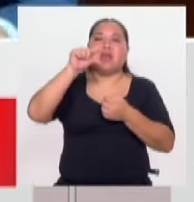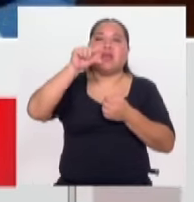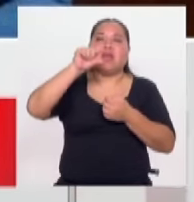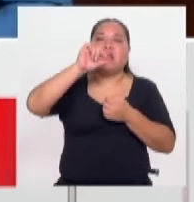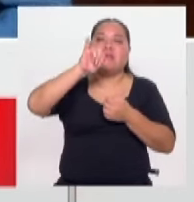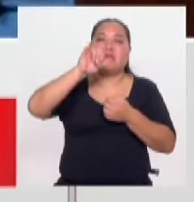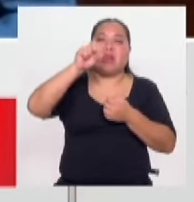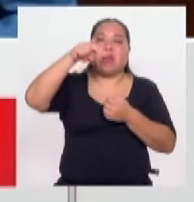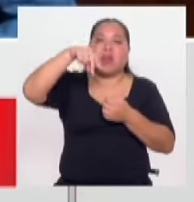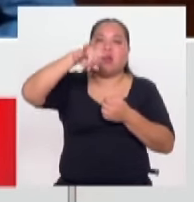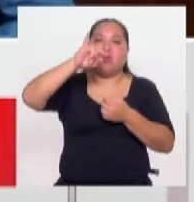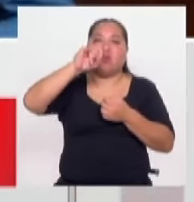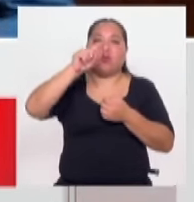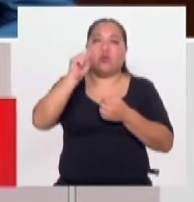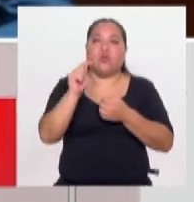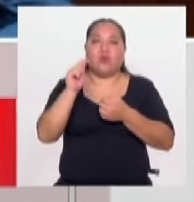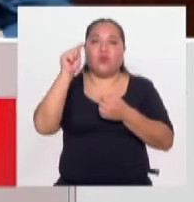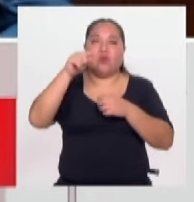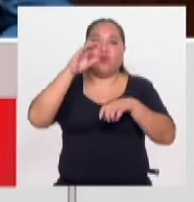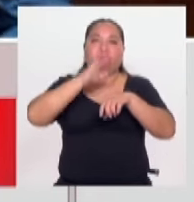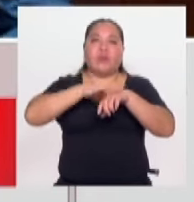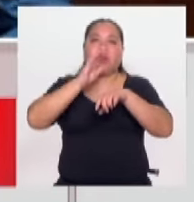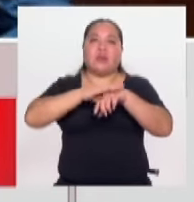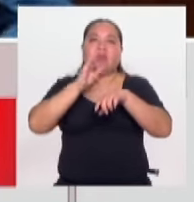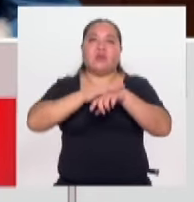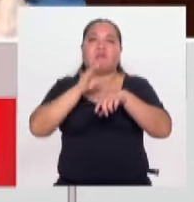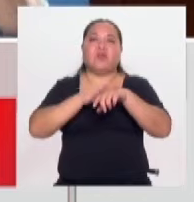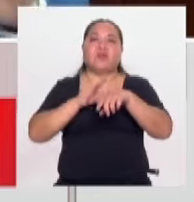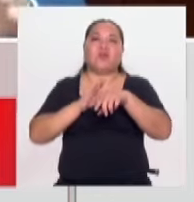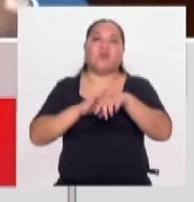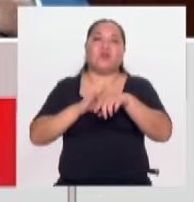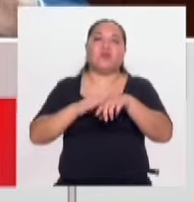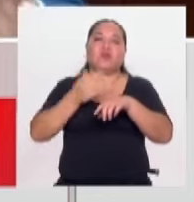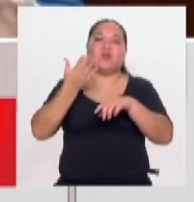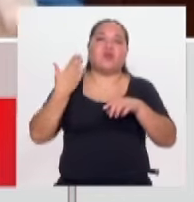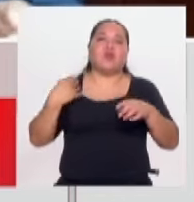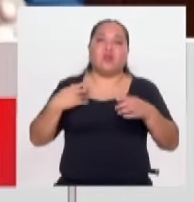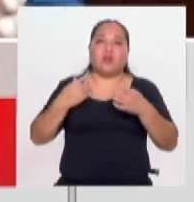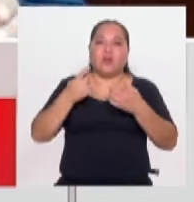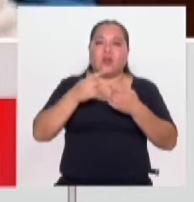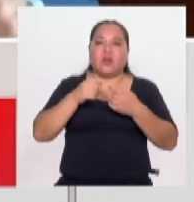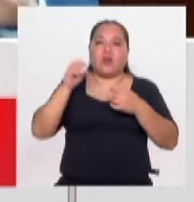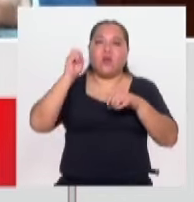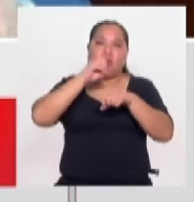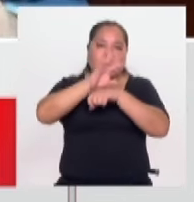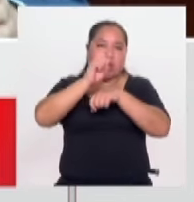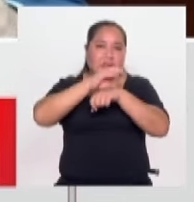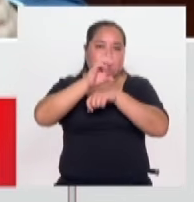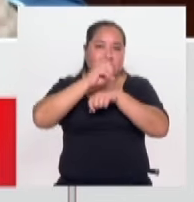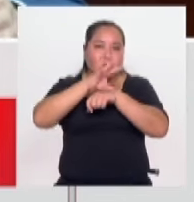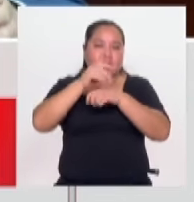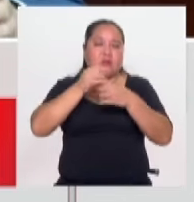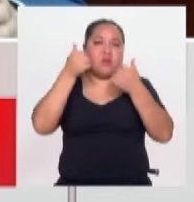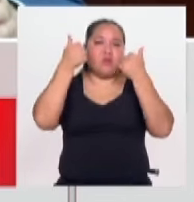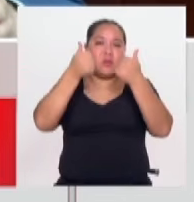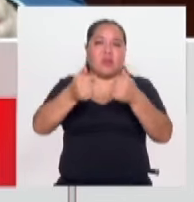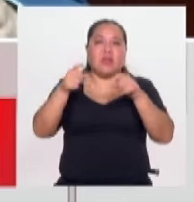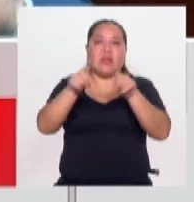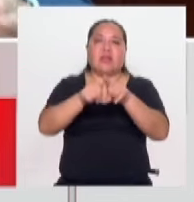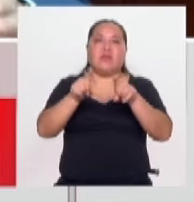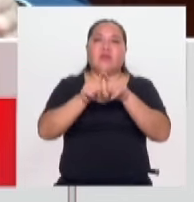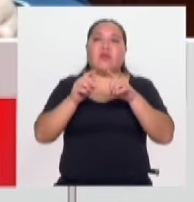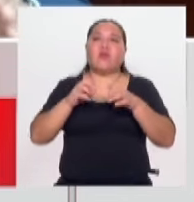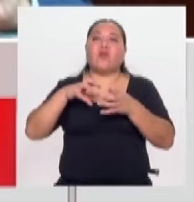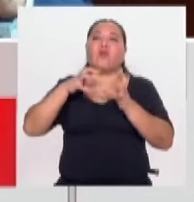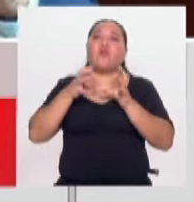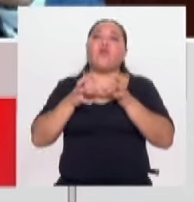Organismo de las Naciones Unidas para la Prevención del Delito y Tratamiento del Delincuente. Ellos pueden asesorar muy bien, pero también deben mandar una comisión